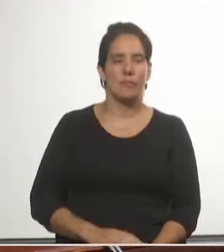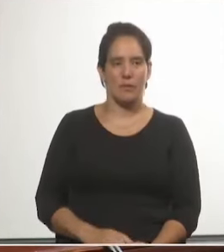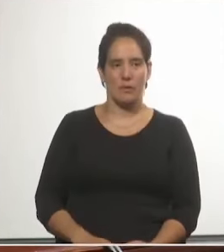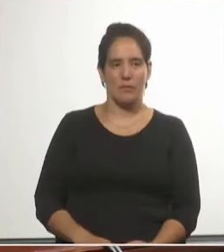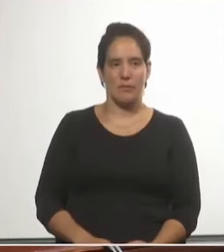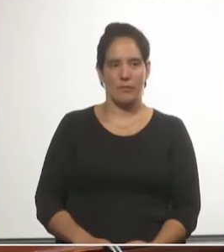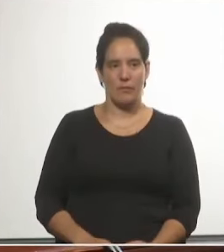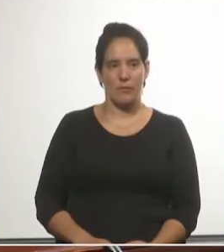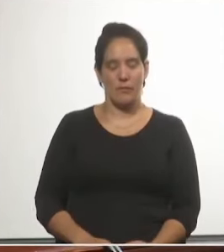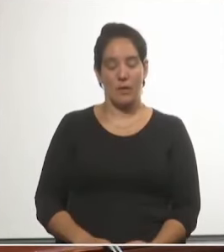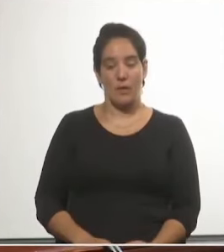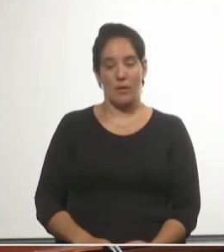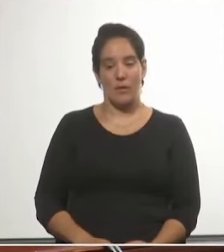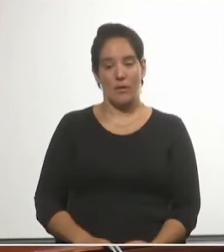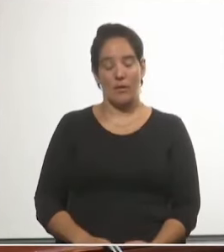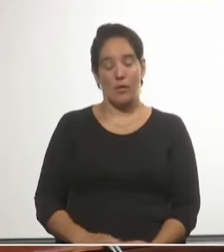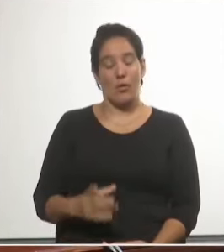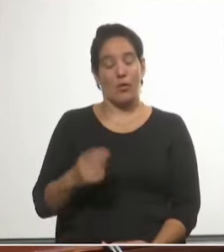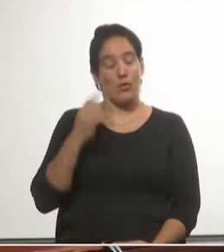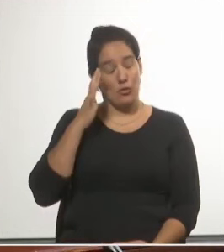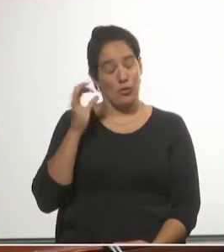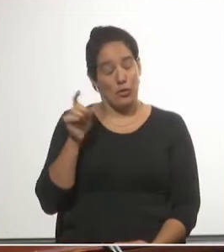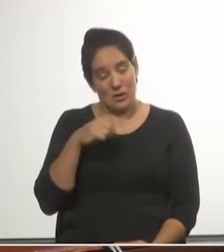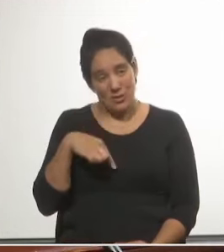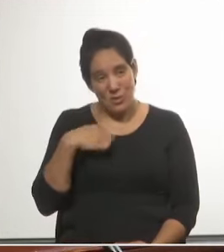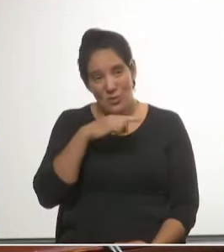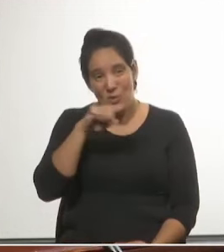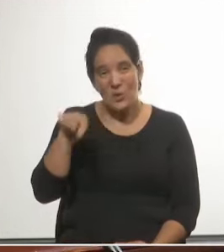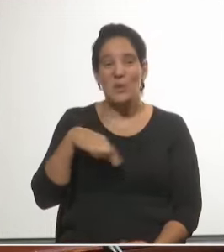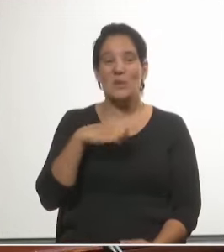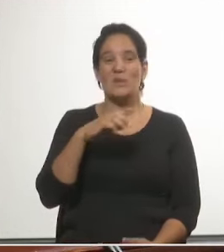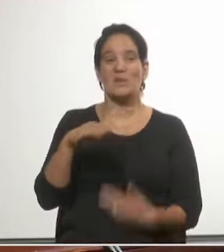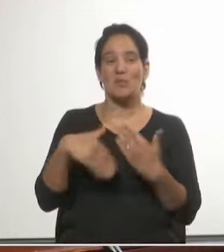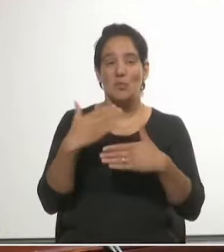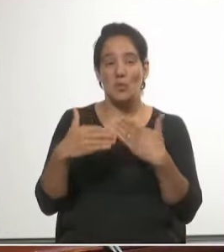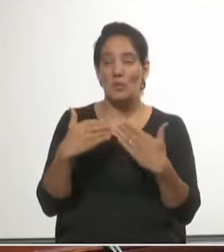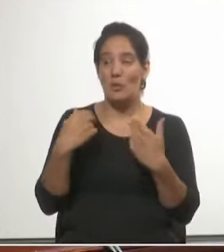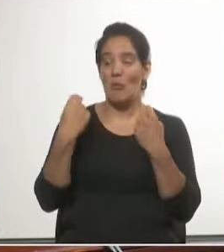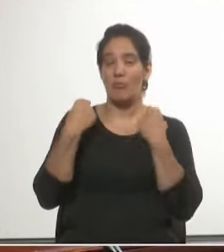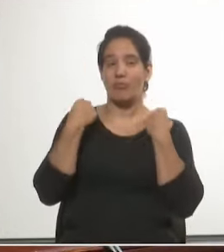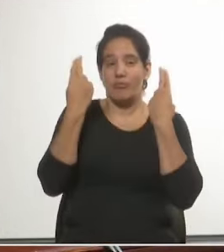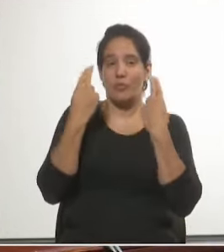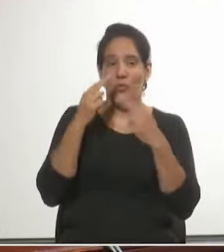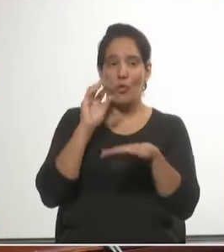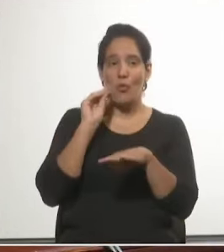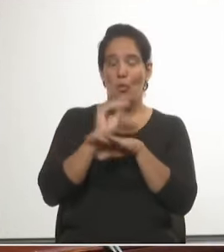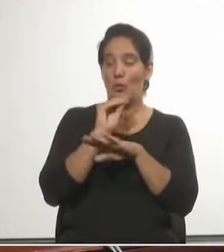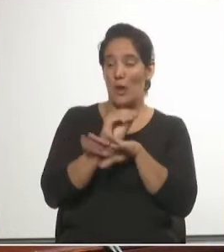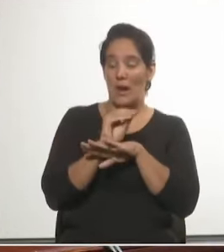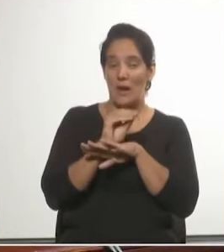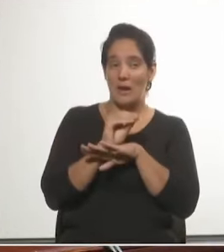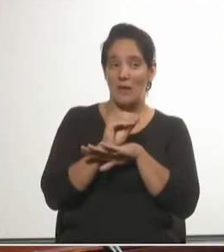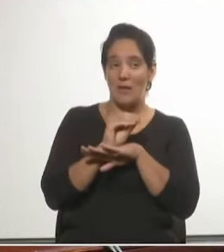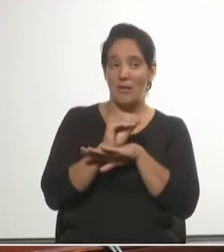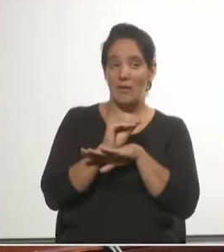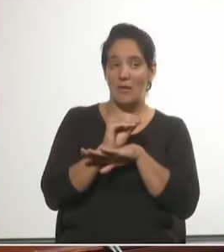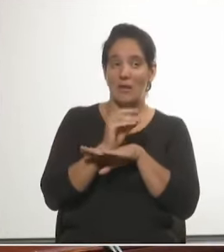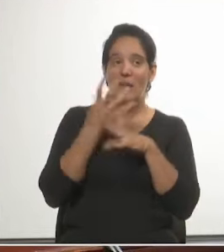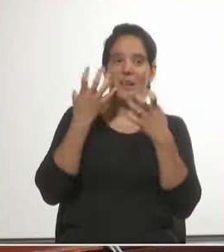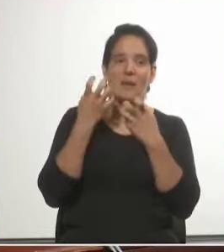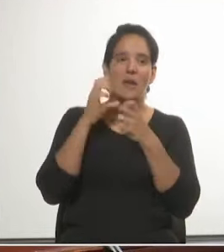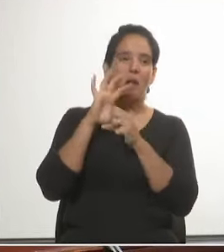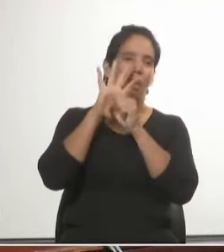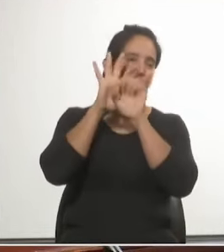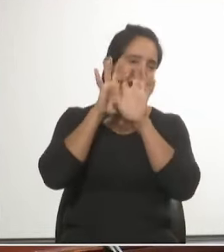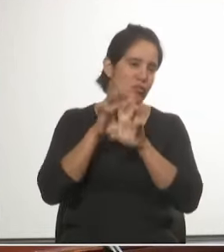Yo creo que todo esto es parte de una revolución cultural por la que se pretende destruir la